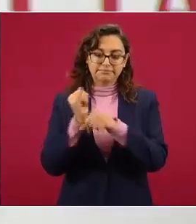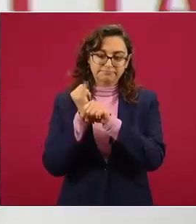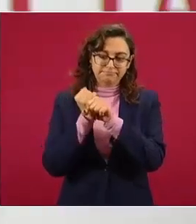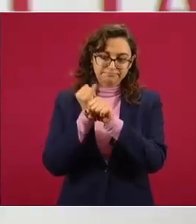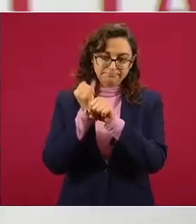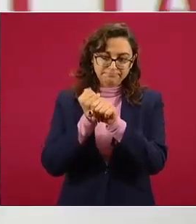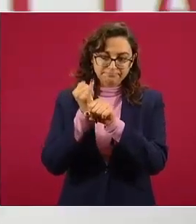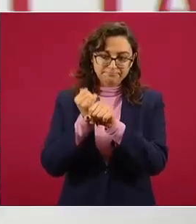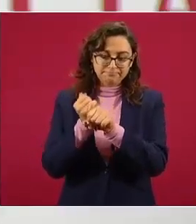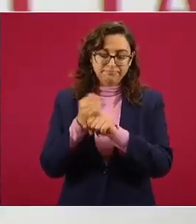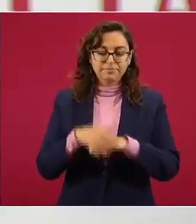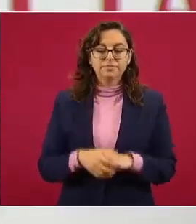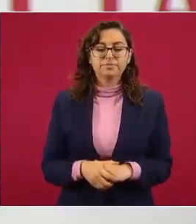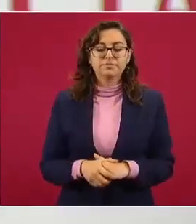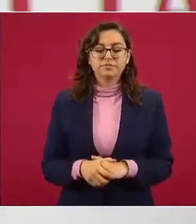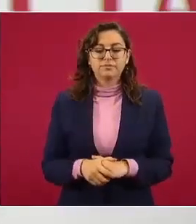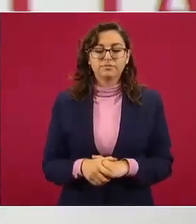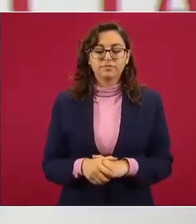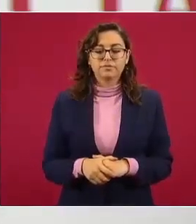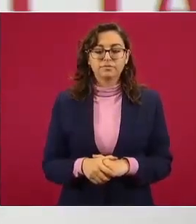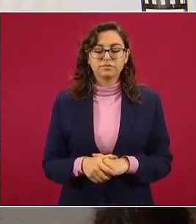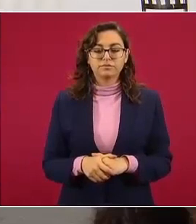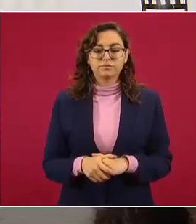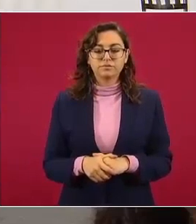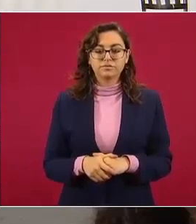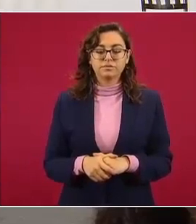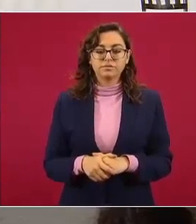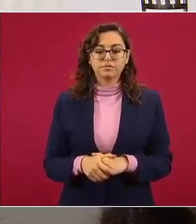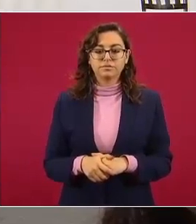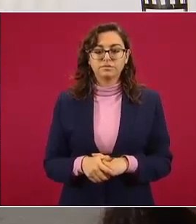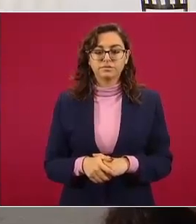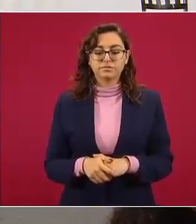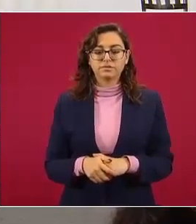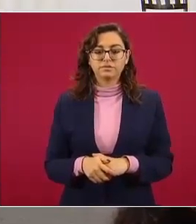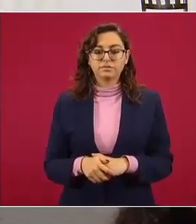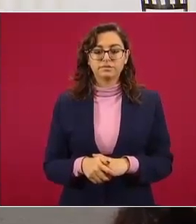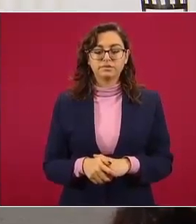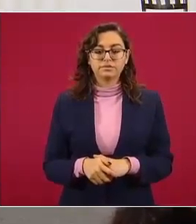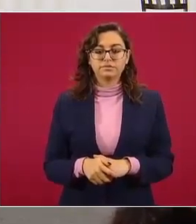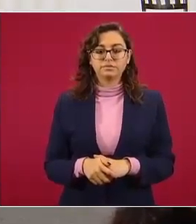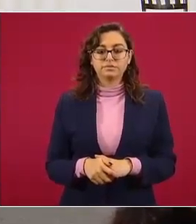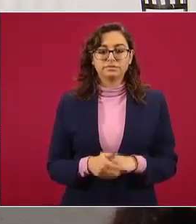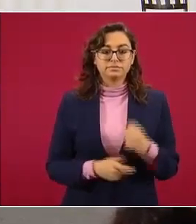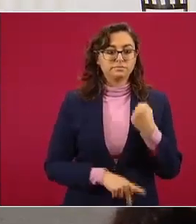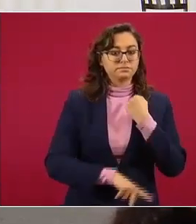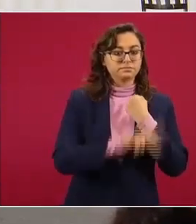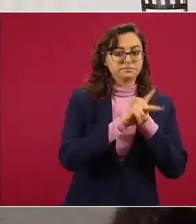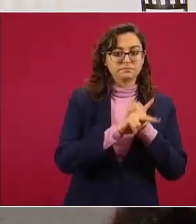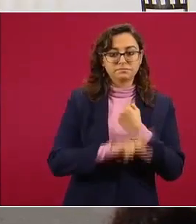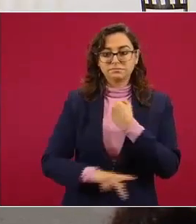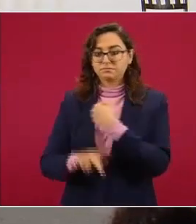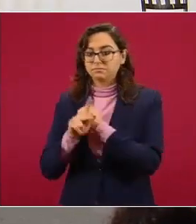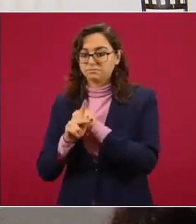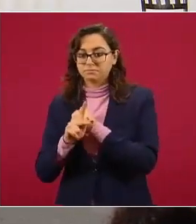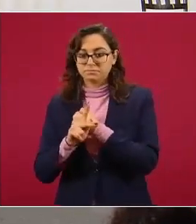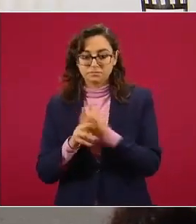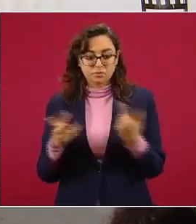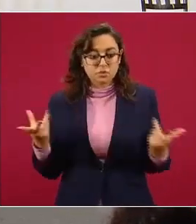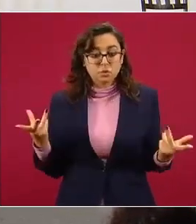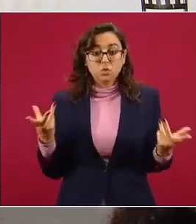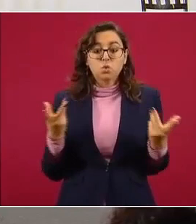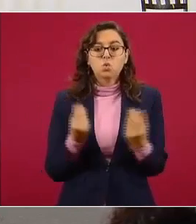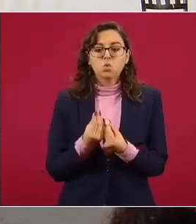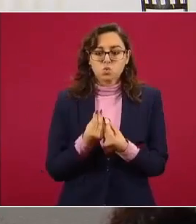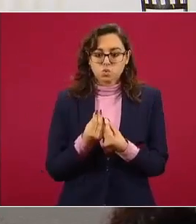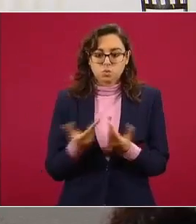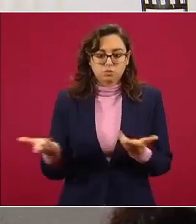mexicanas nuestros dos países siguen comprometidos con la cooperación en este asunto